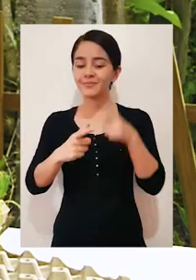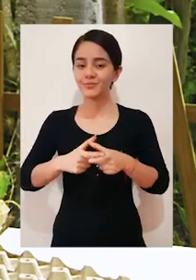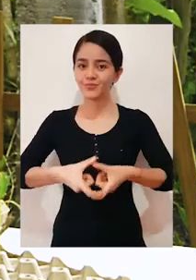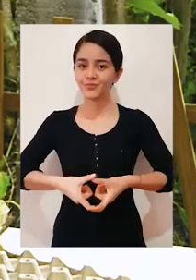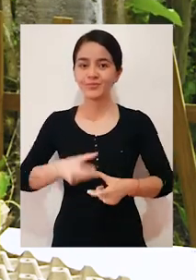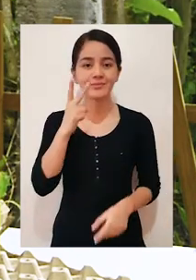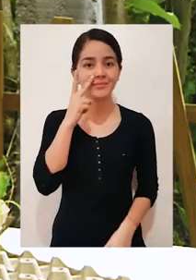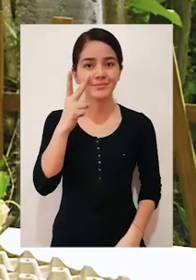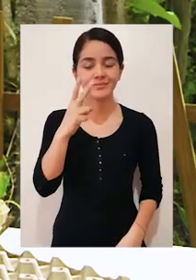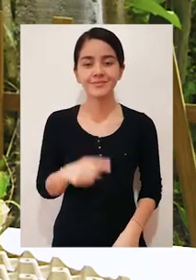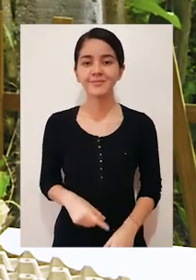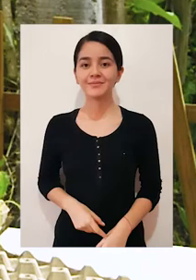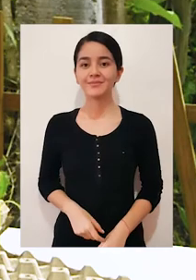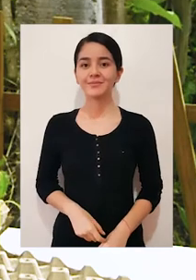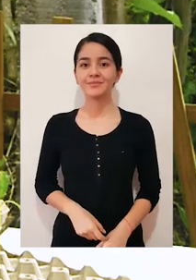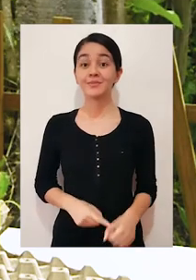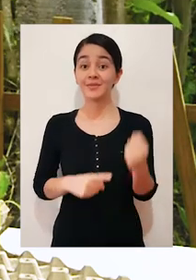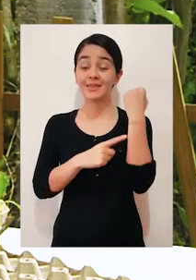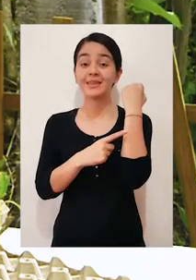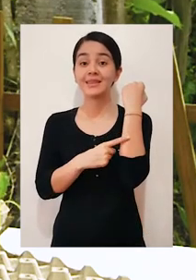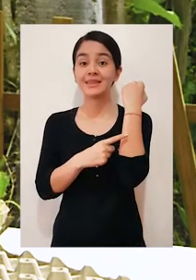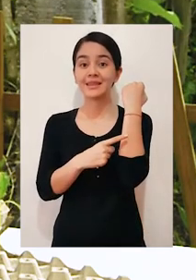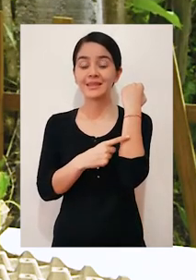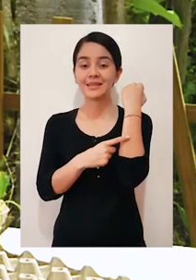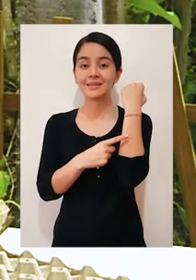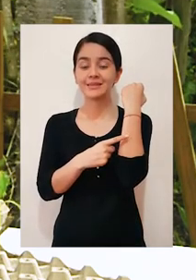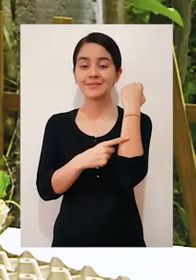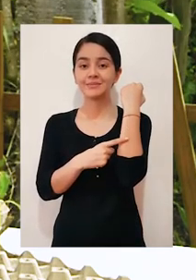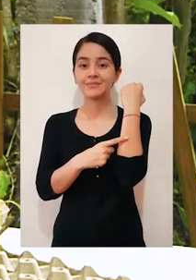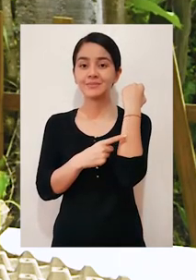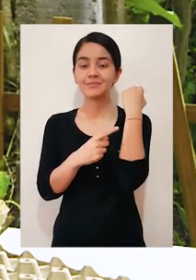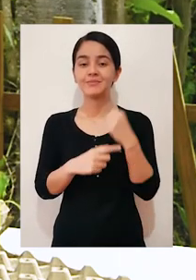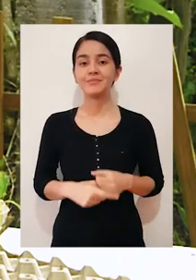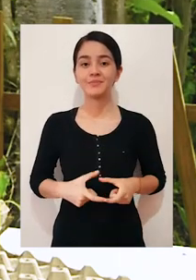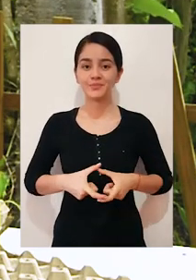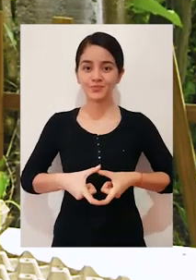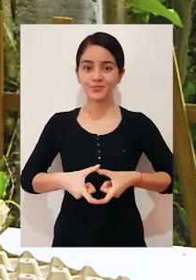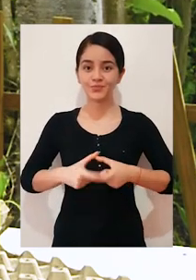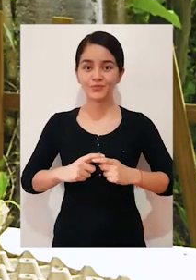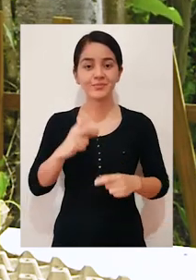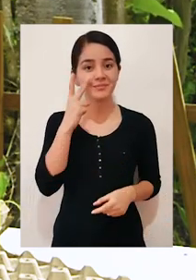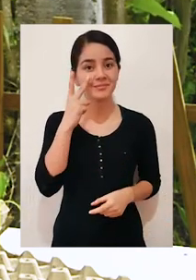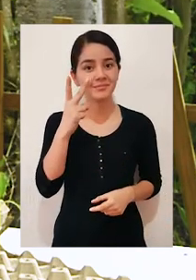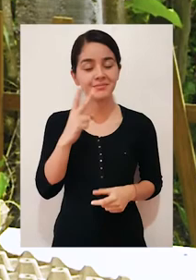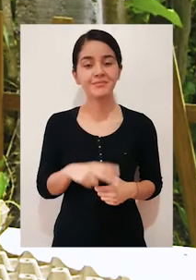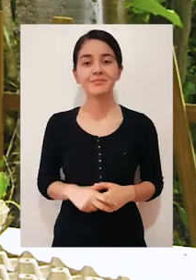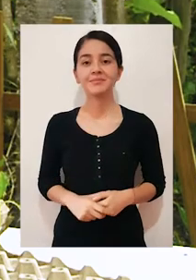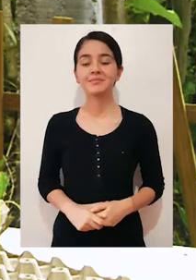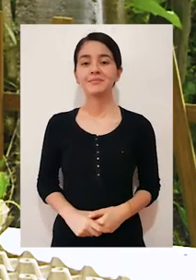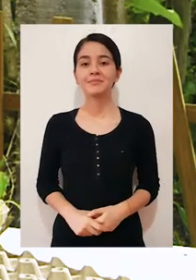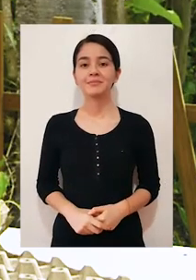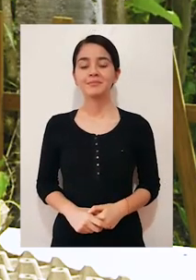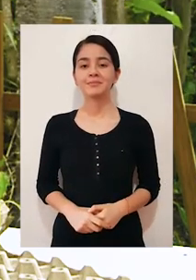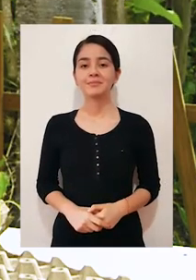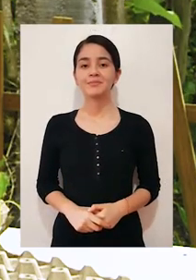corte, de esta parte. Tratando de dejar el tallo de la zanahoria hacia arriba, para